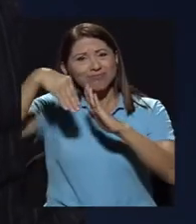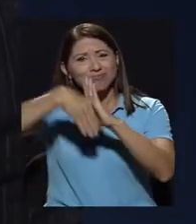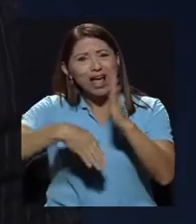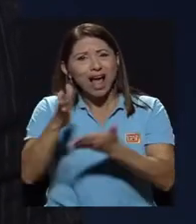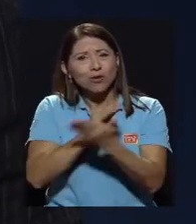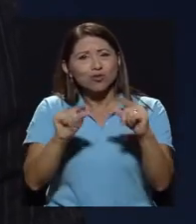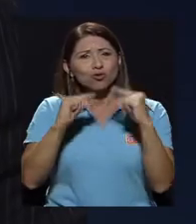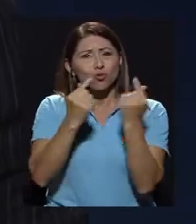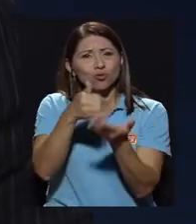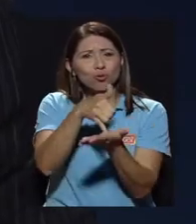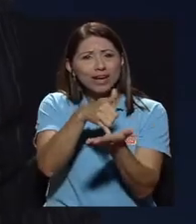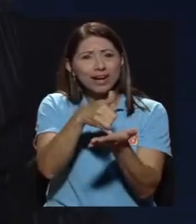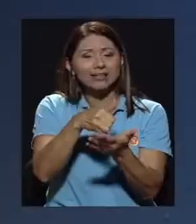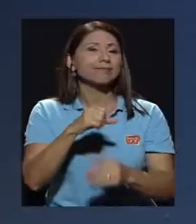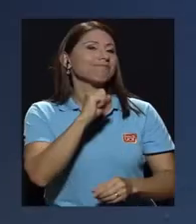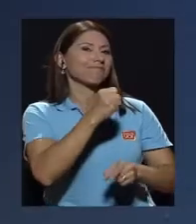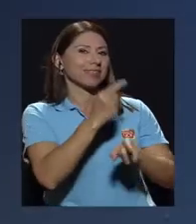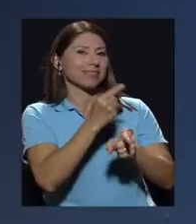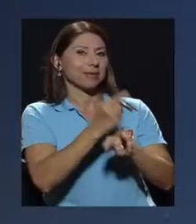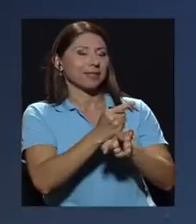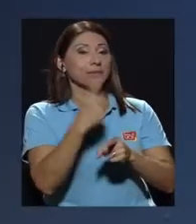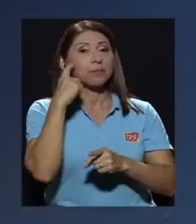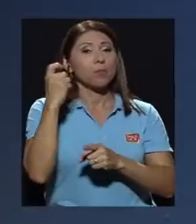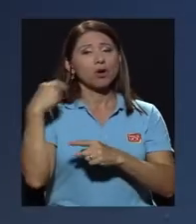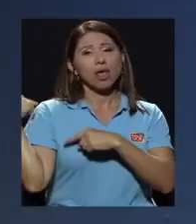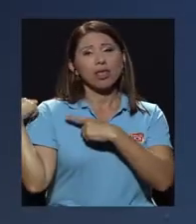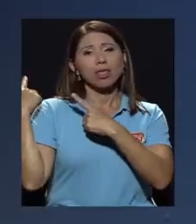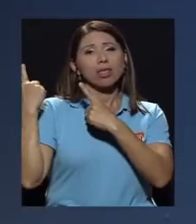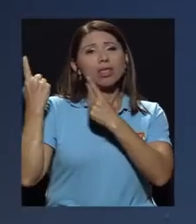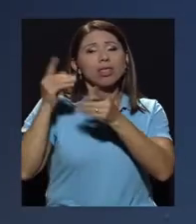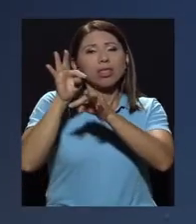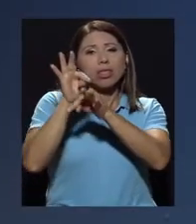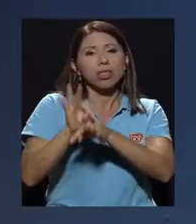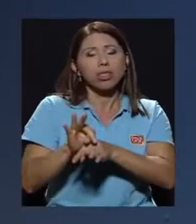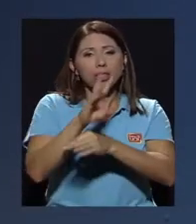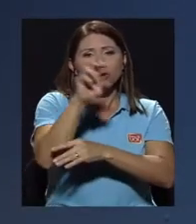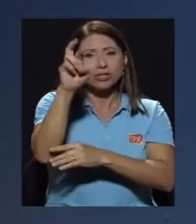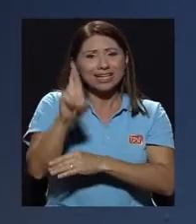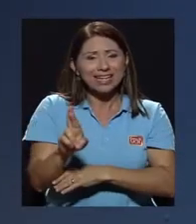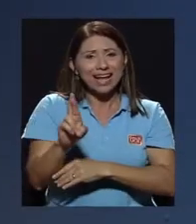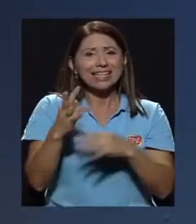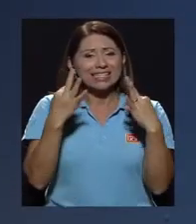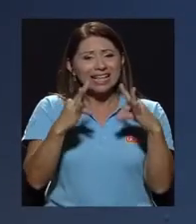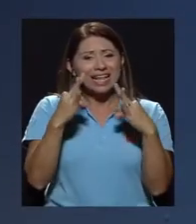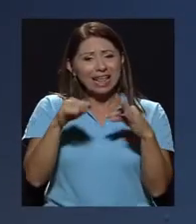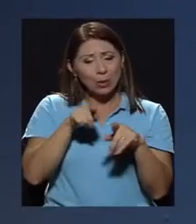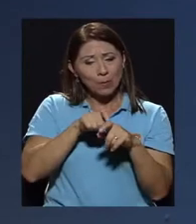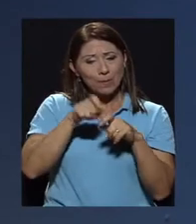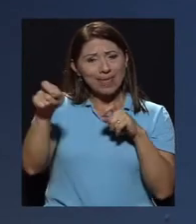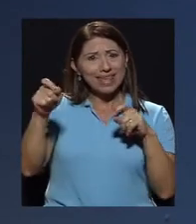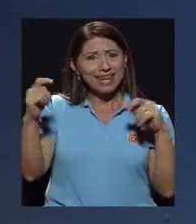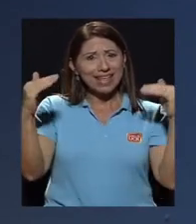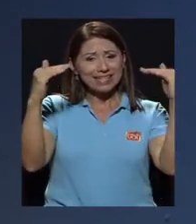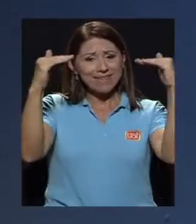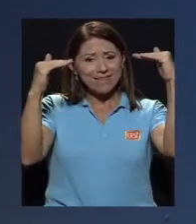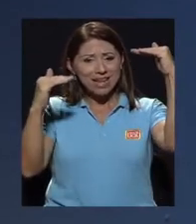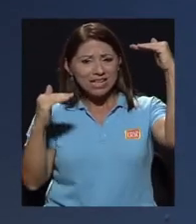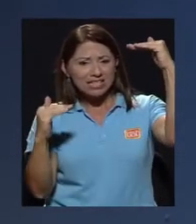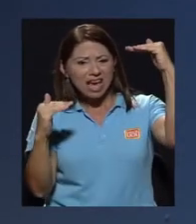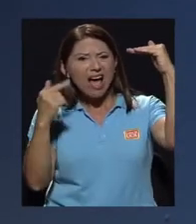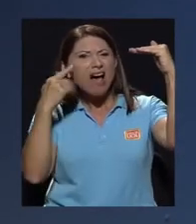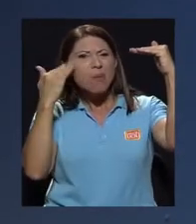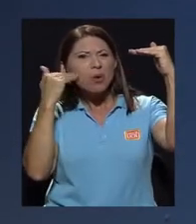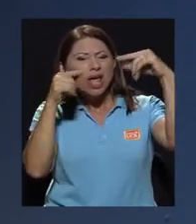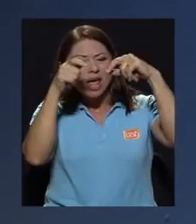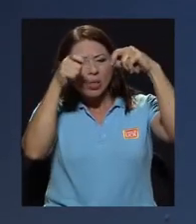Exactamente. Esto porque tradicionalmente en Costa Rica se ha intentado medir la brecha de una manera, digamos, simple. Esto